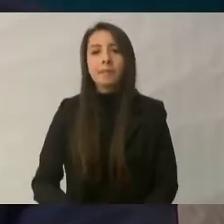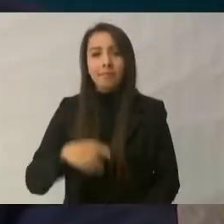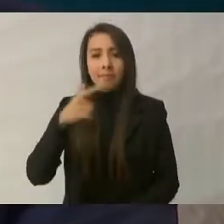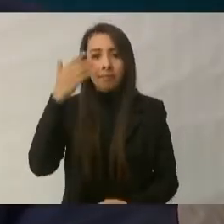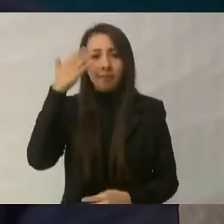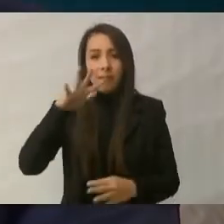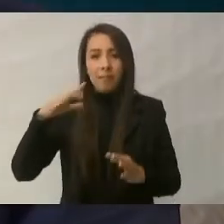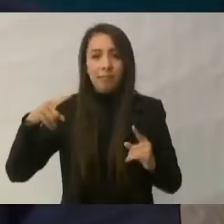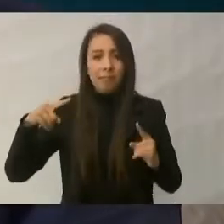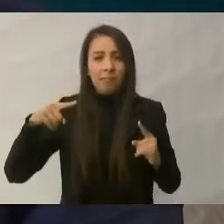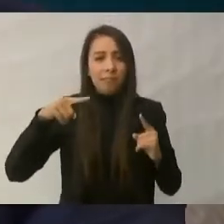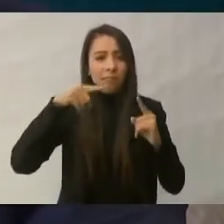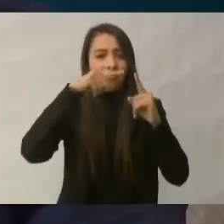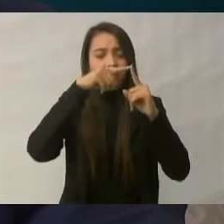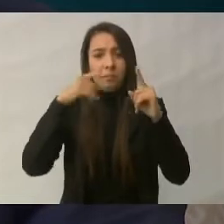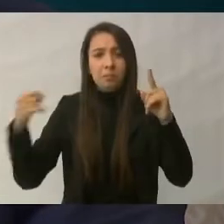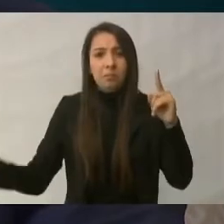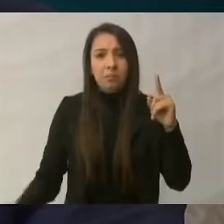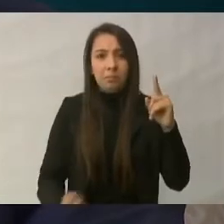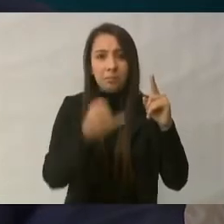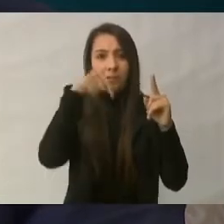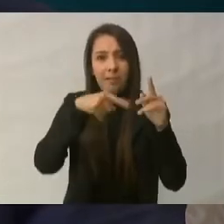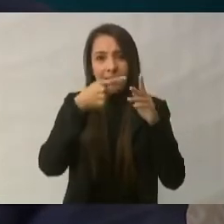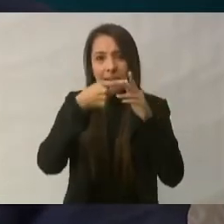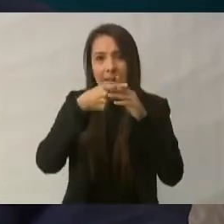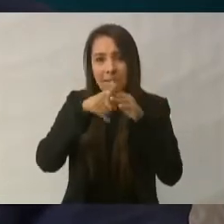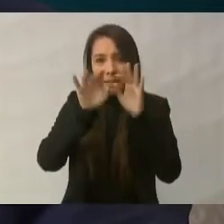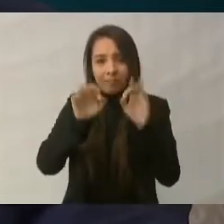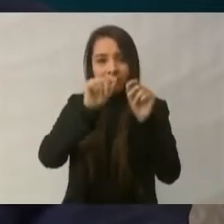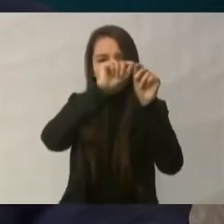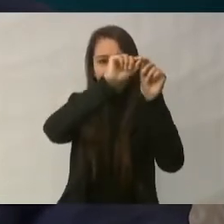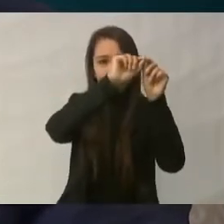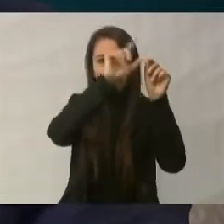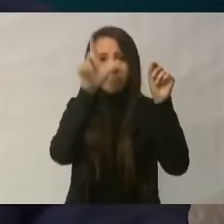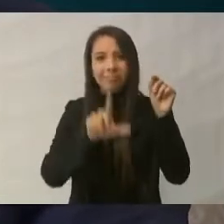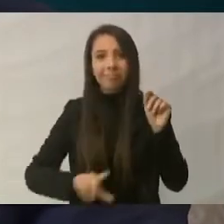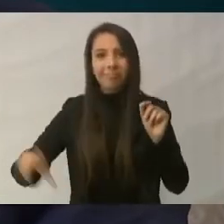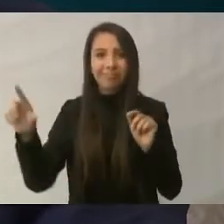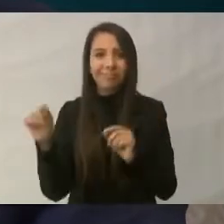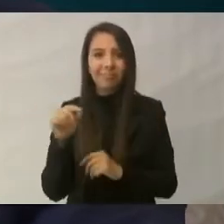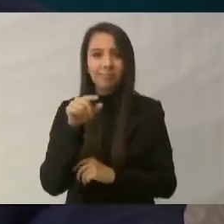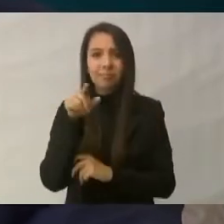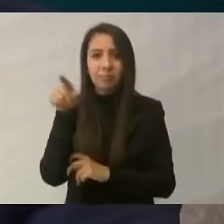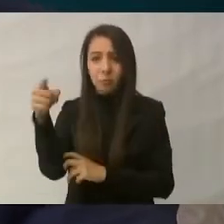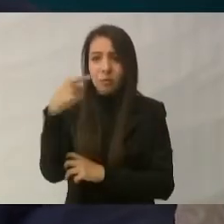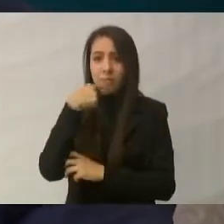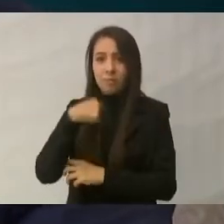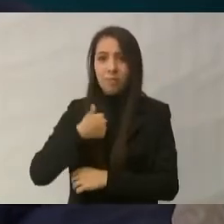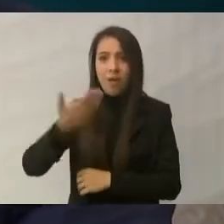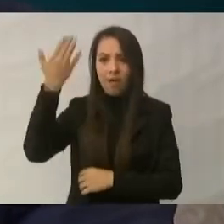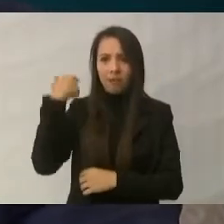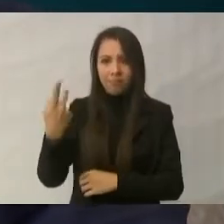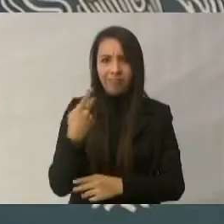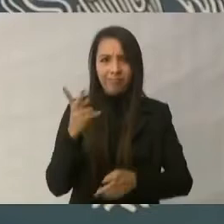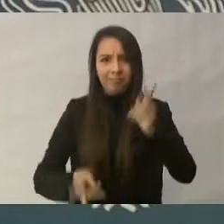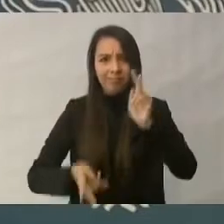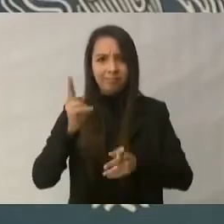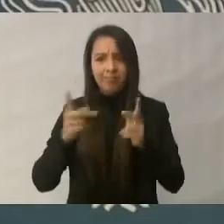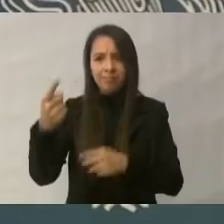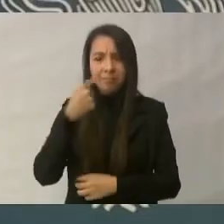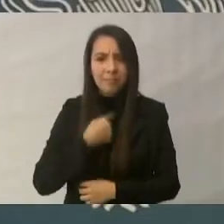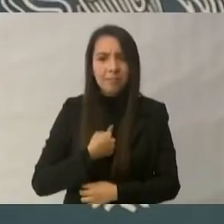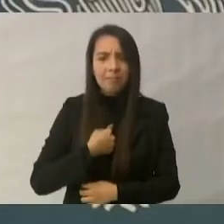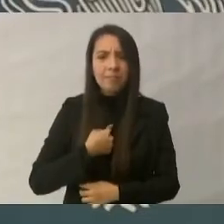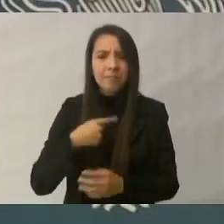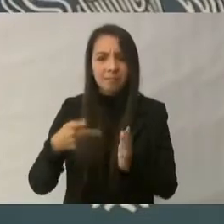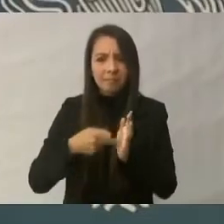centro del país, donde empieza la patria, donde ha demostrado, porque usted mismo me lo ha comentado a en muchas ocasiones, la gran